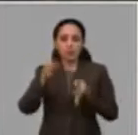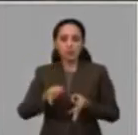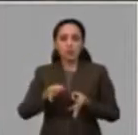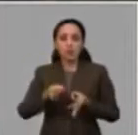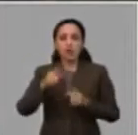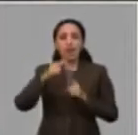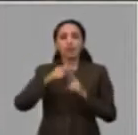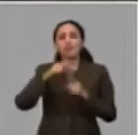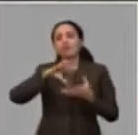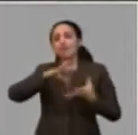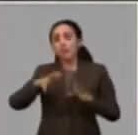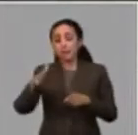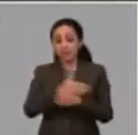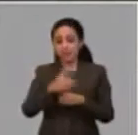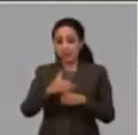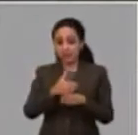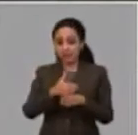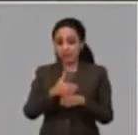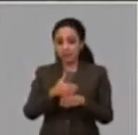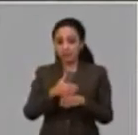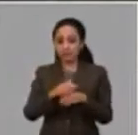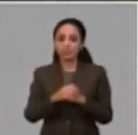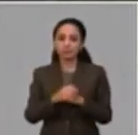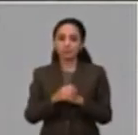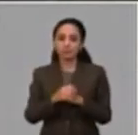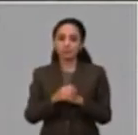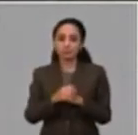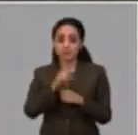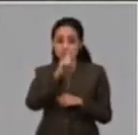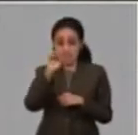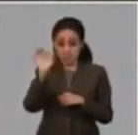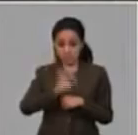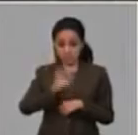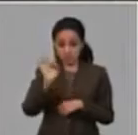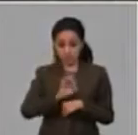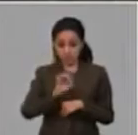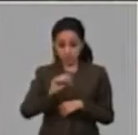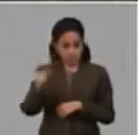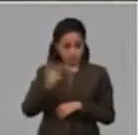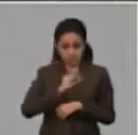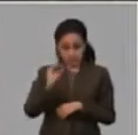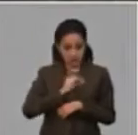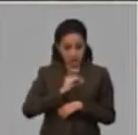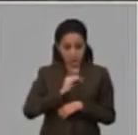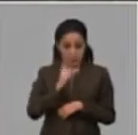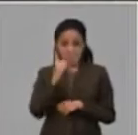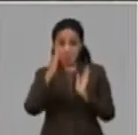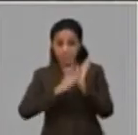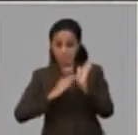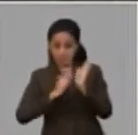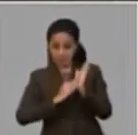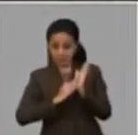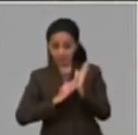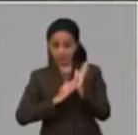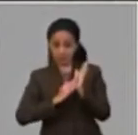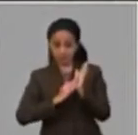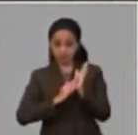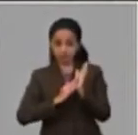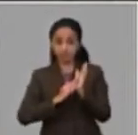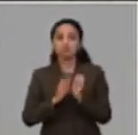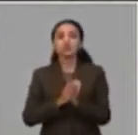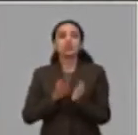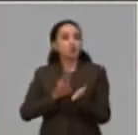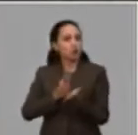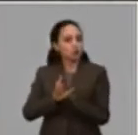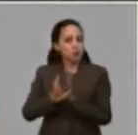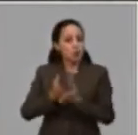tratamiento de que se le aplica el 100% del salario básico durante el primer mes y hasta tanto se